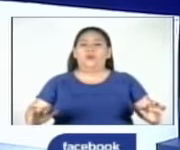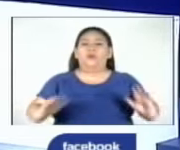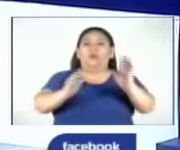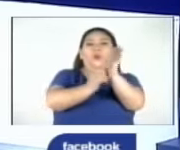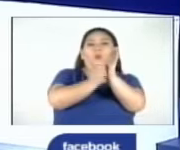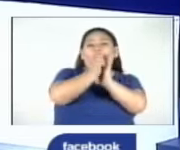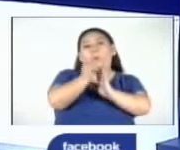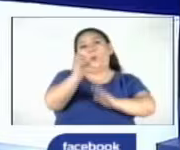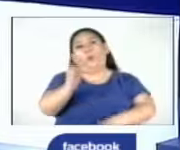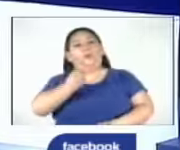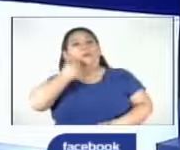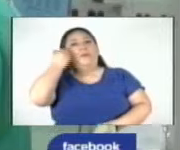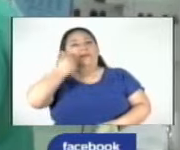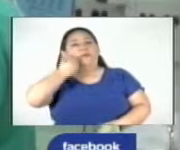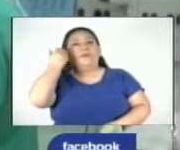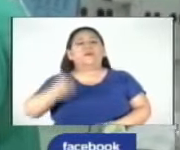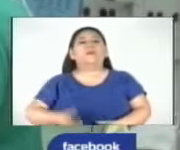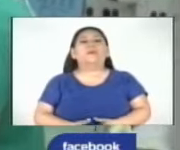adolescentes.